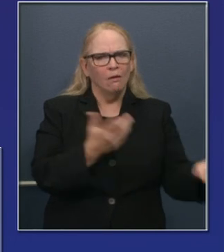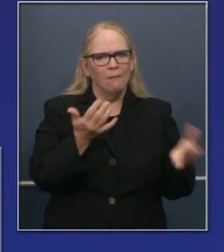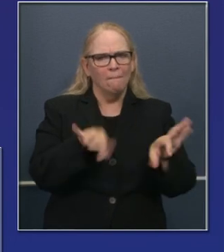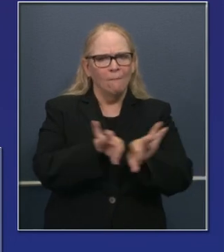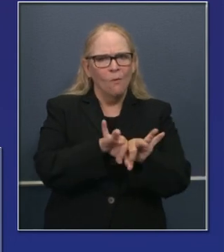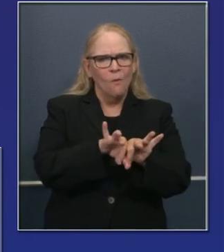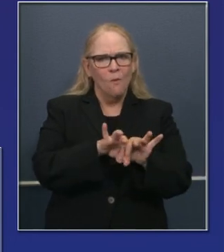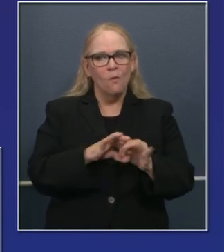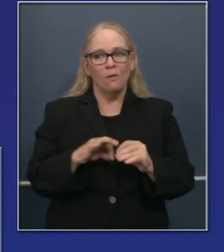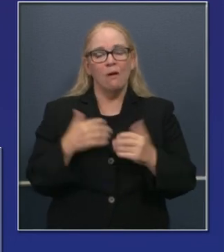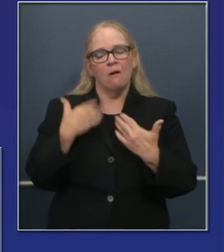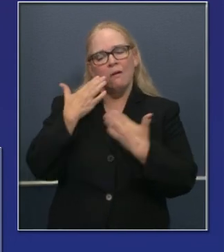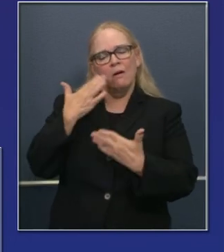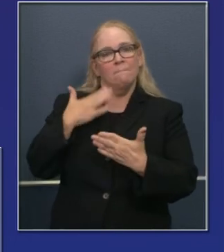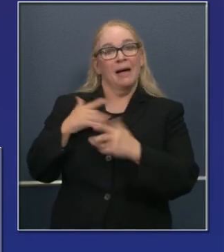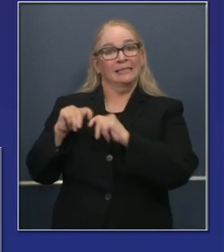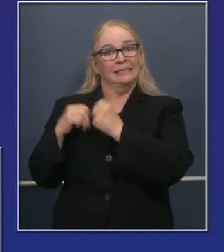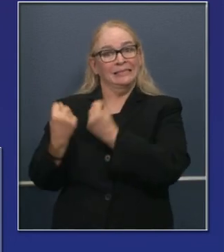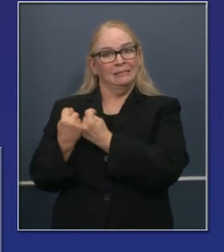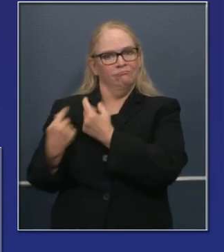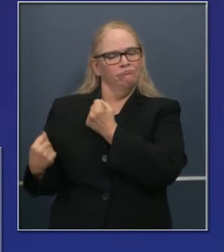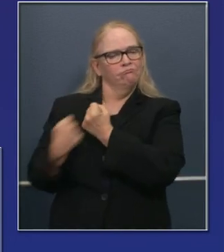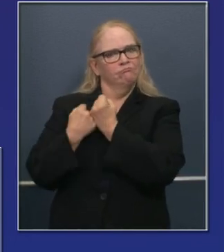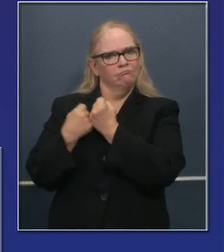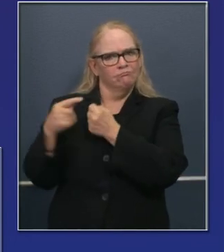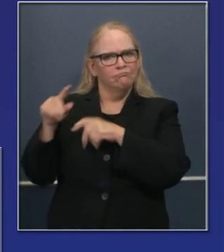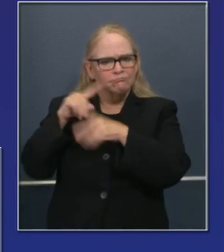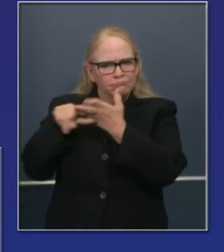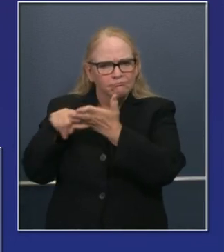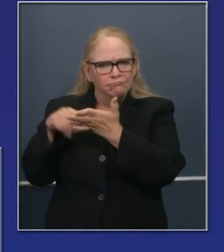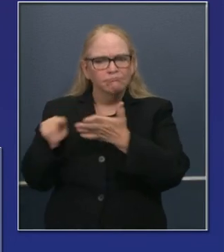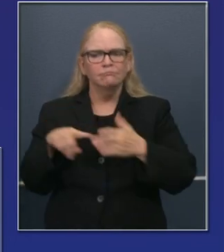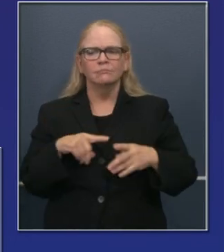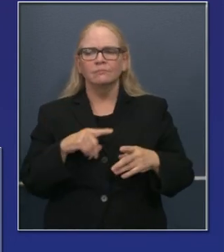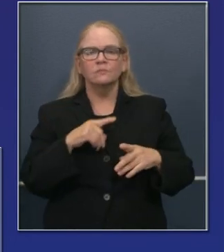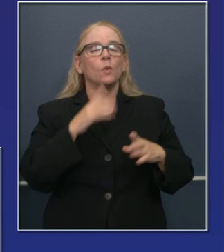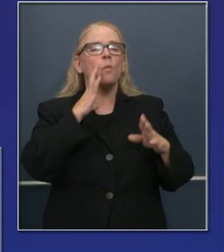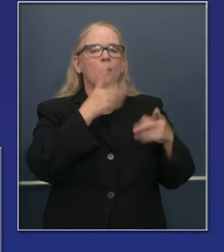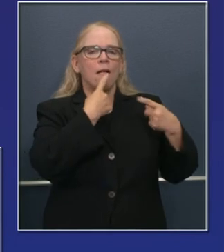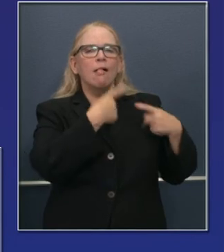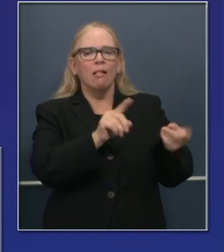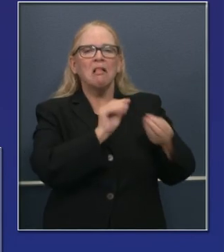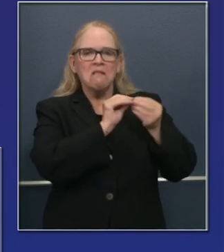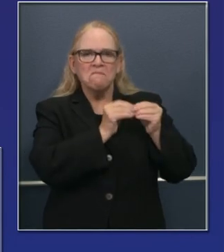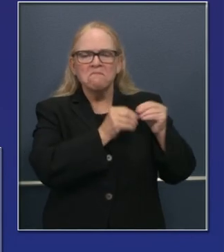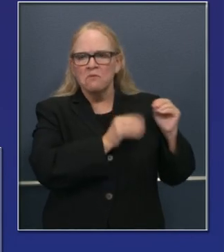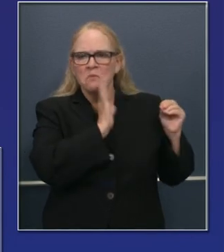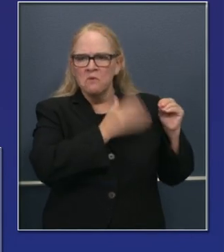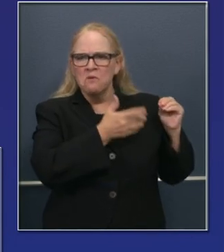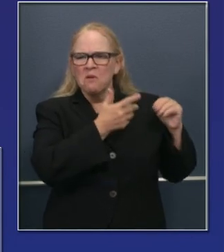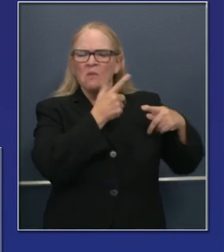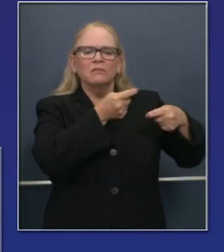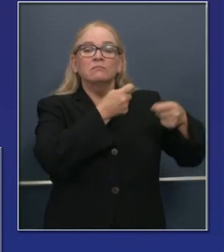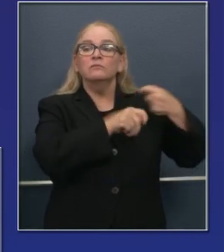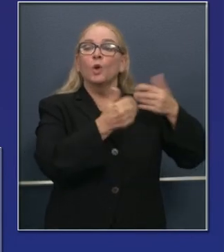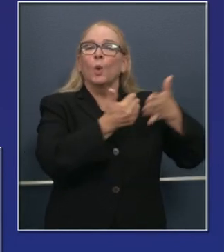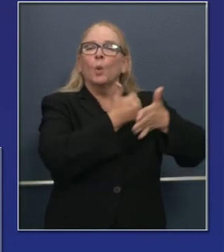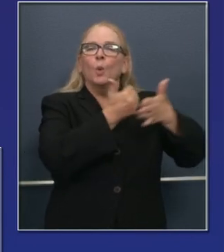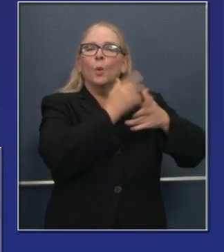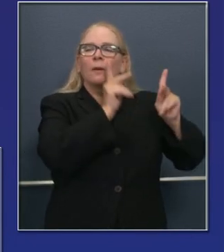momento para dar gracias a nuestro equipo. También estamos anunciando algunos cambios en el